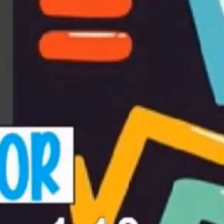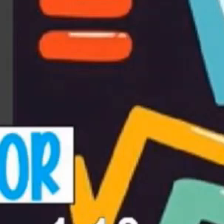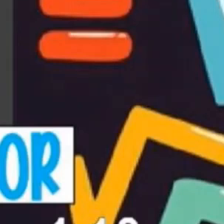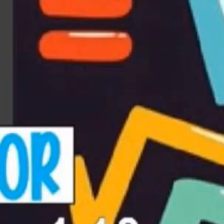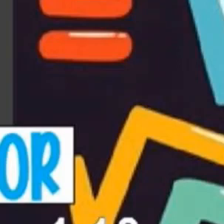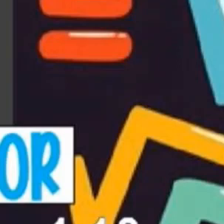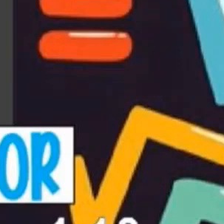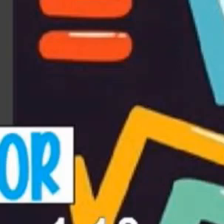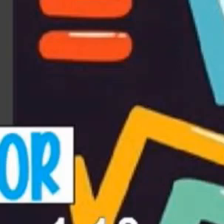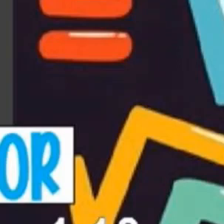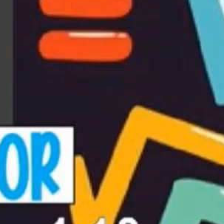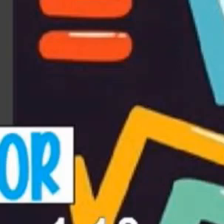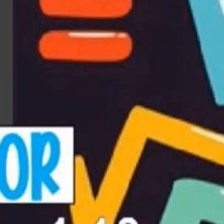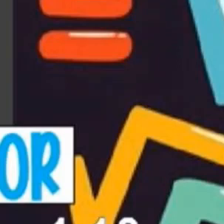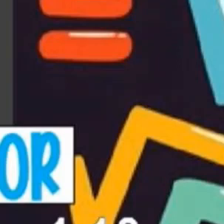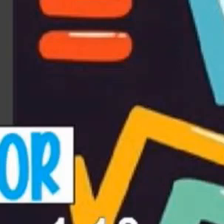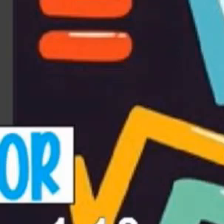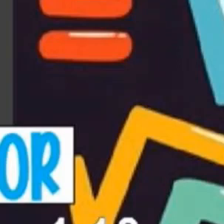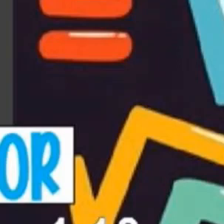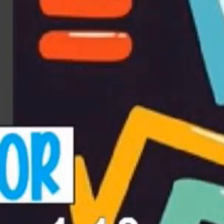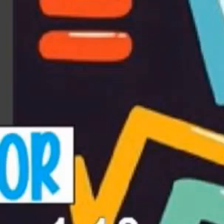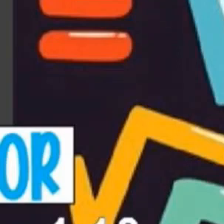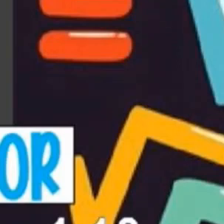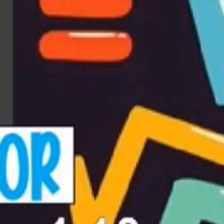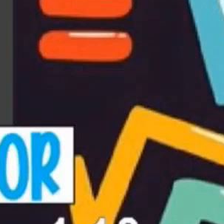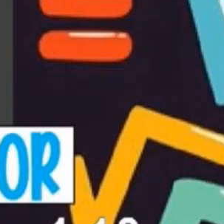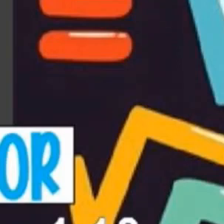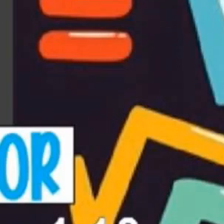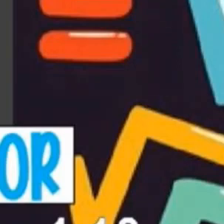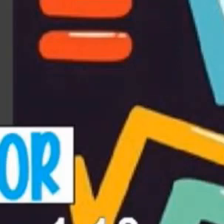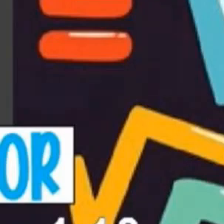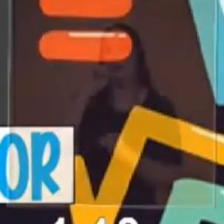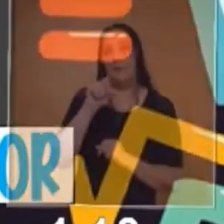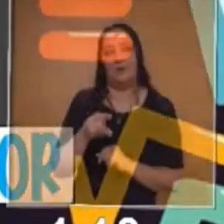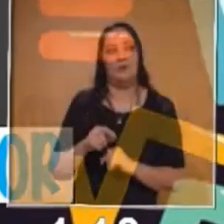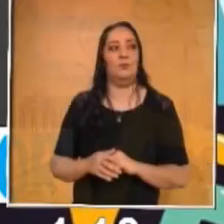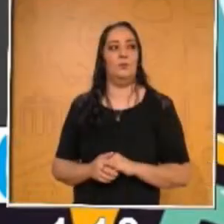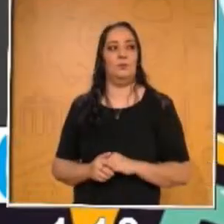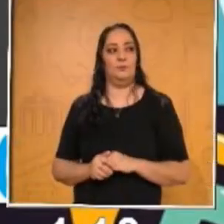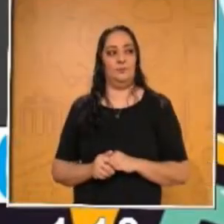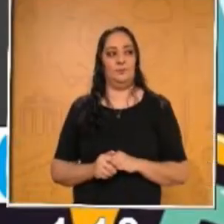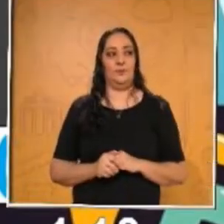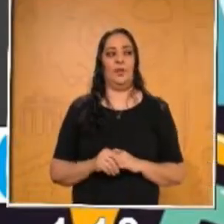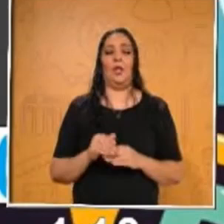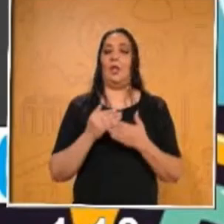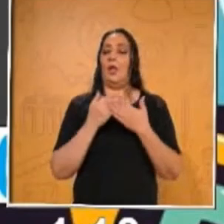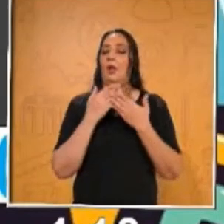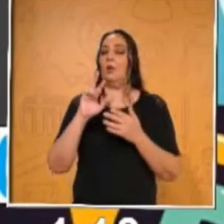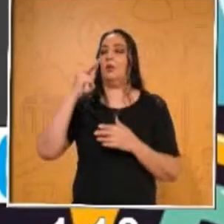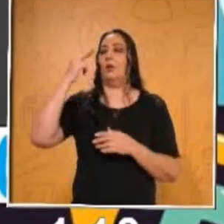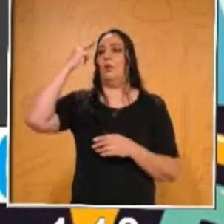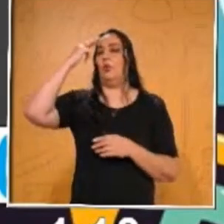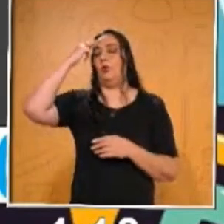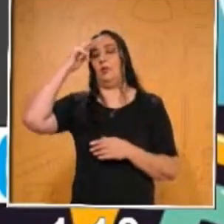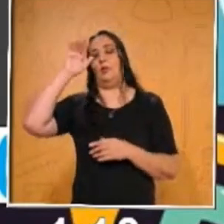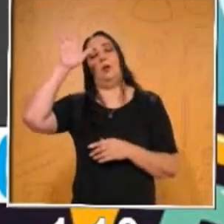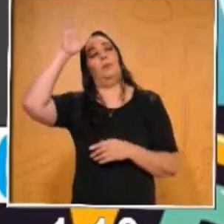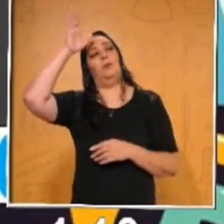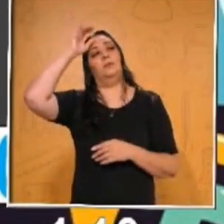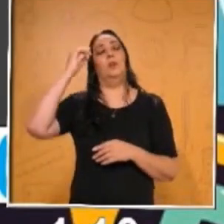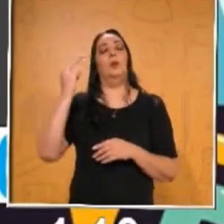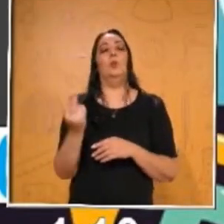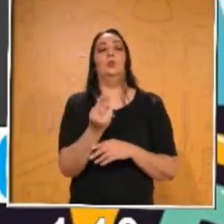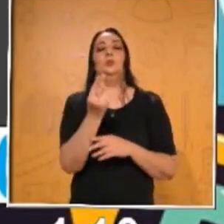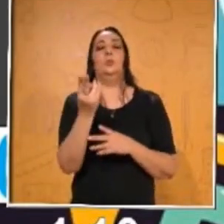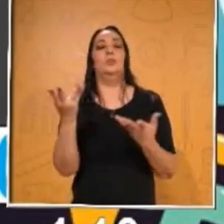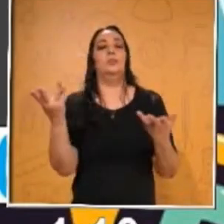denominador indica cuántas veces se dividió la misma fracción. Ahora sí, recordando el aprendizaje es que ustedes